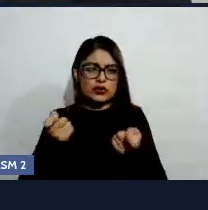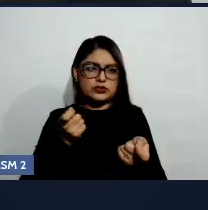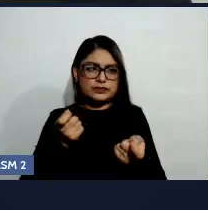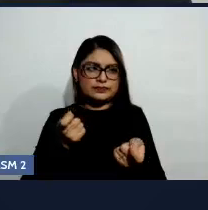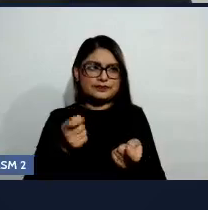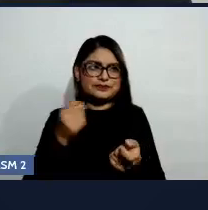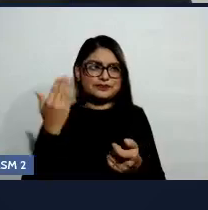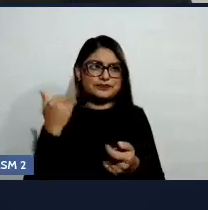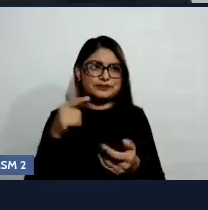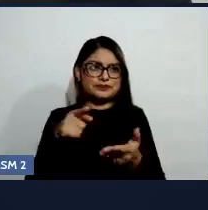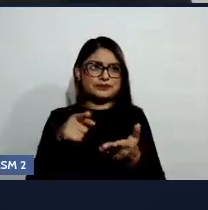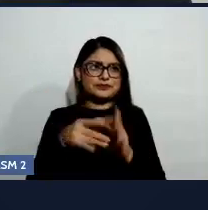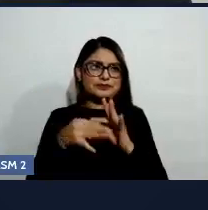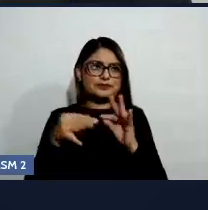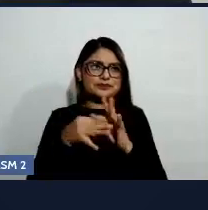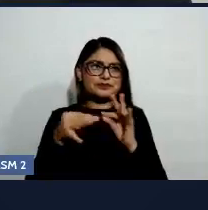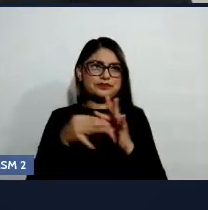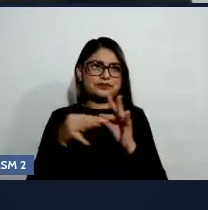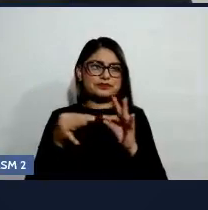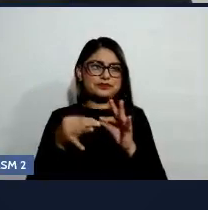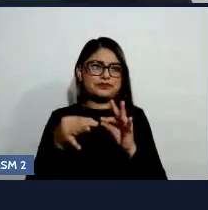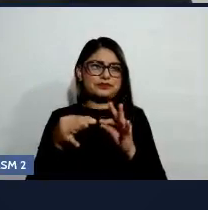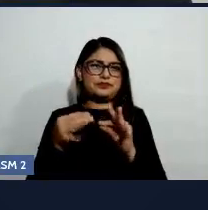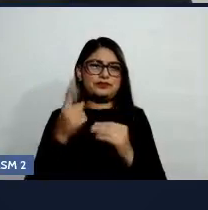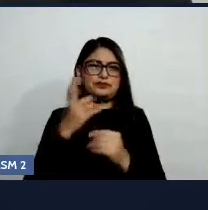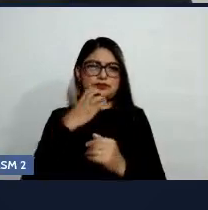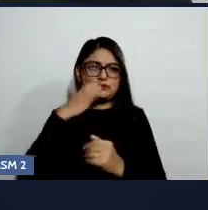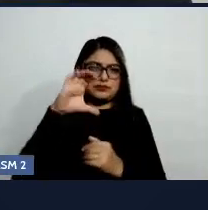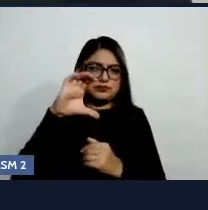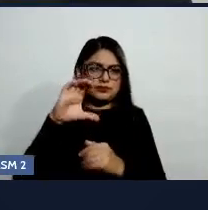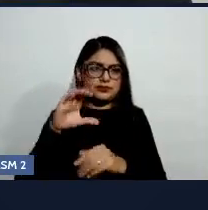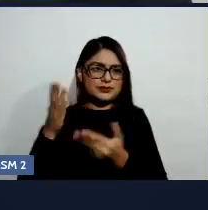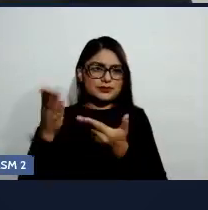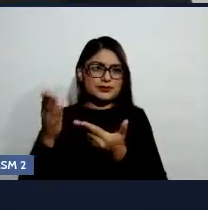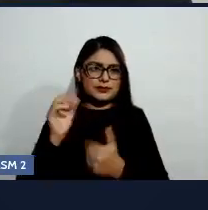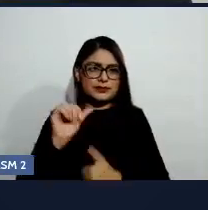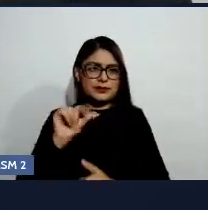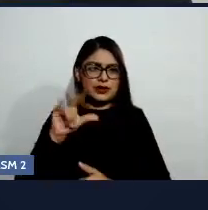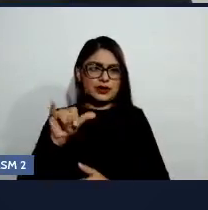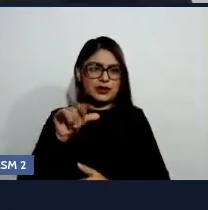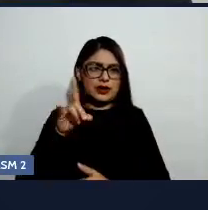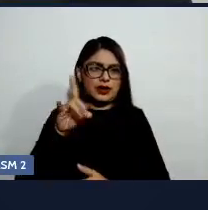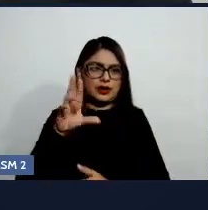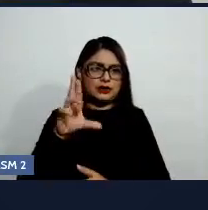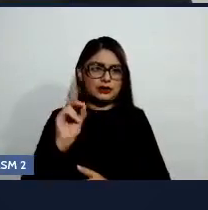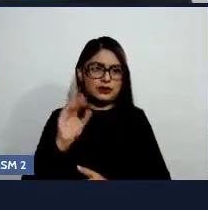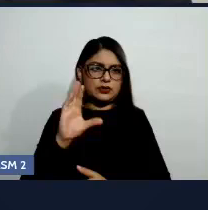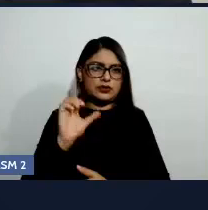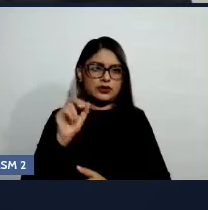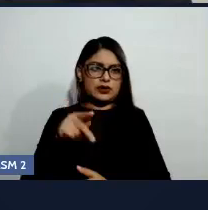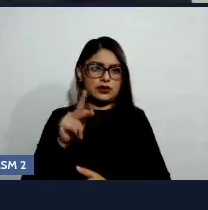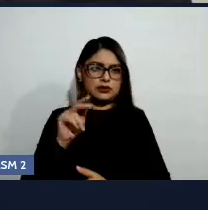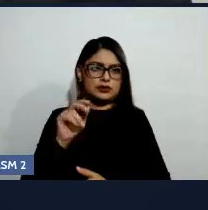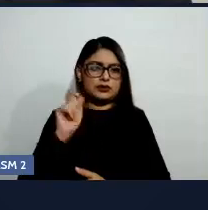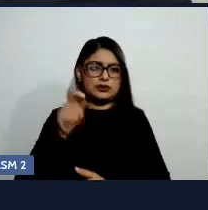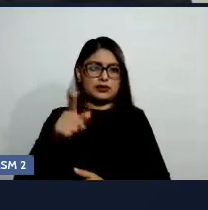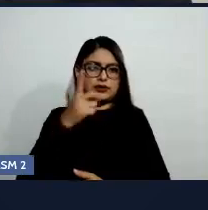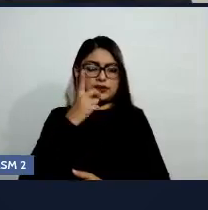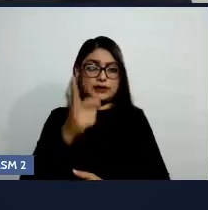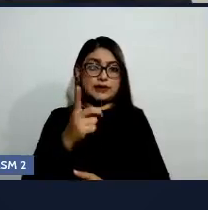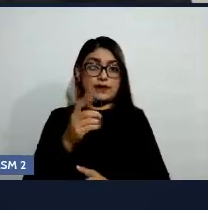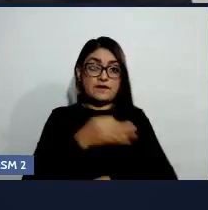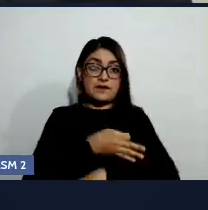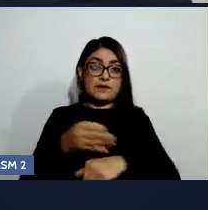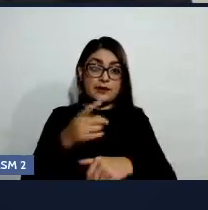comentario que nos puso Alejandro Camp, la familia tiene que protegerse porque es el núcleo central de una